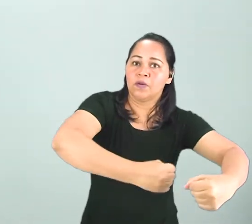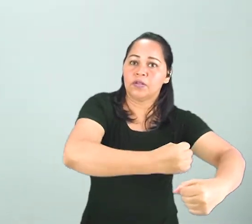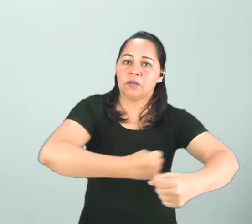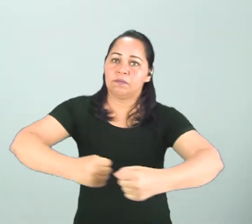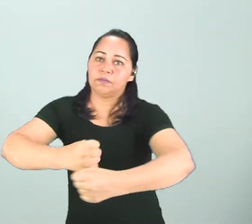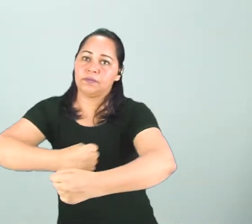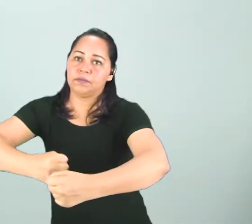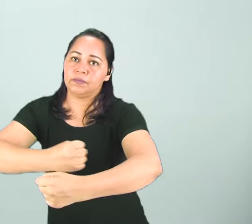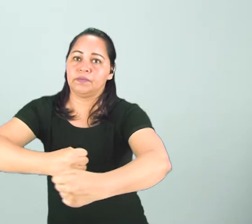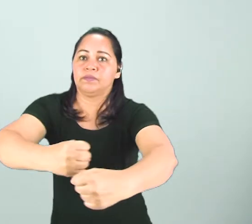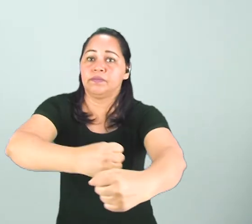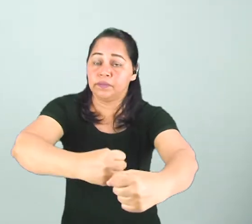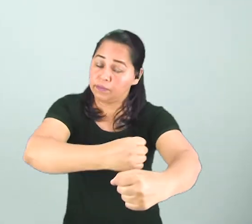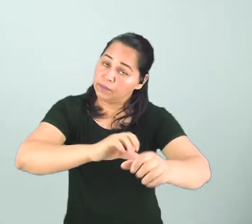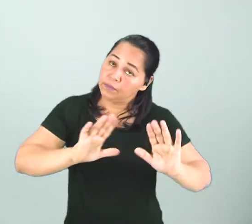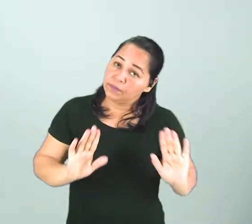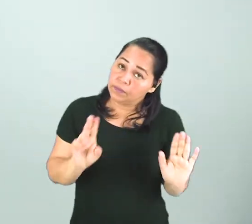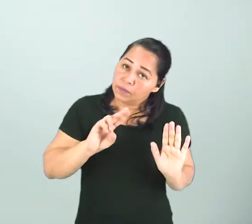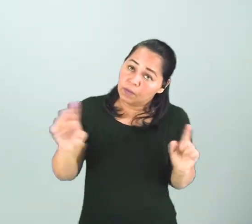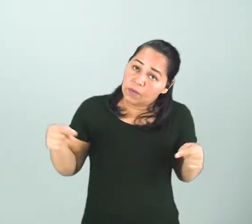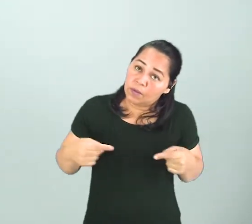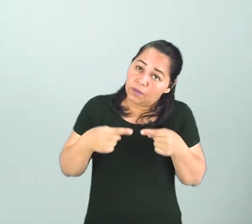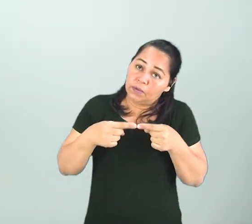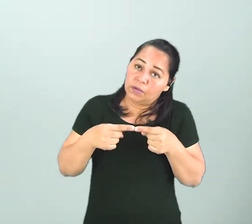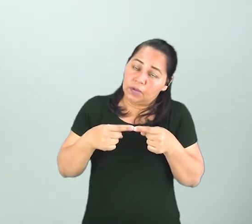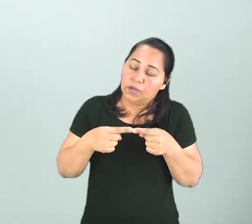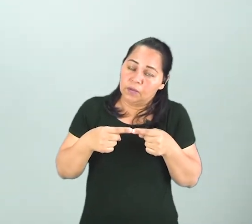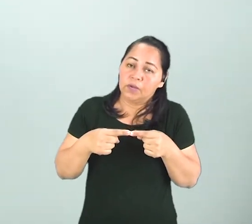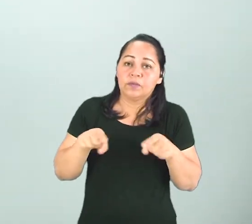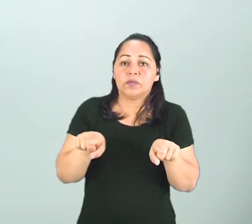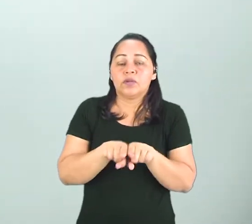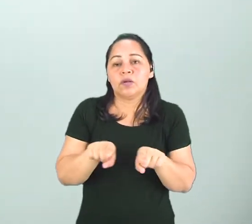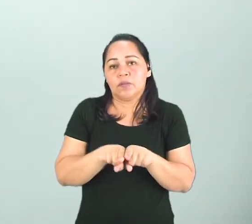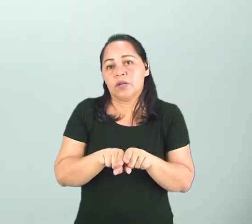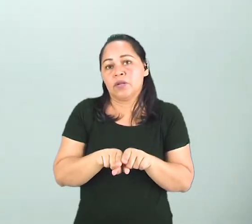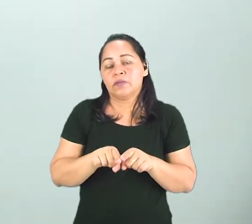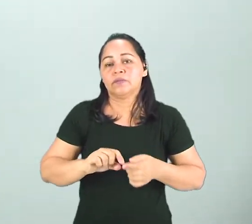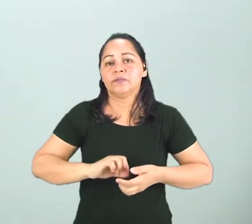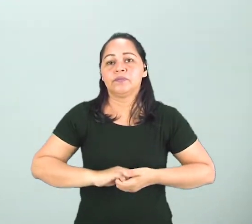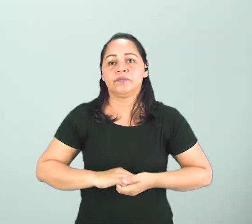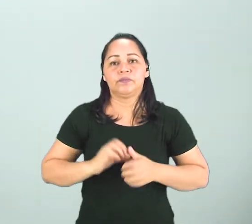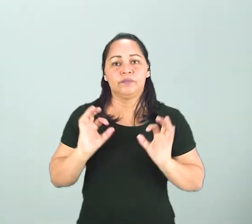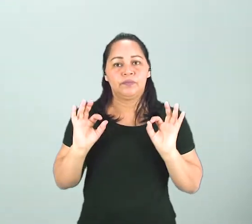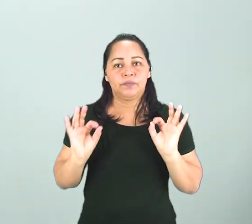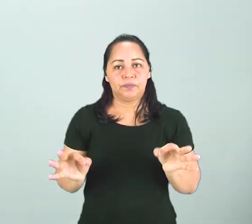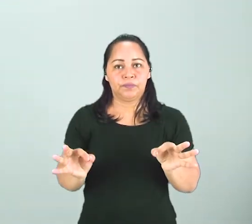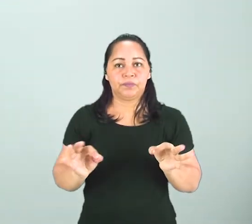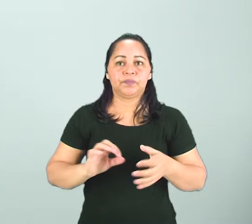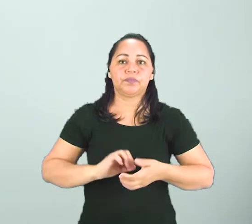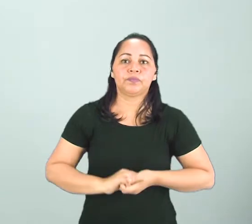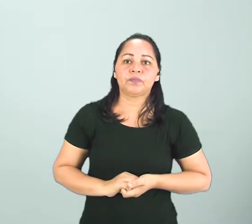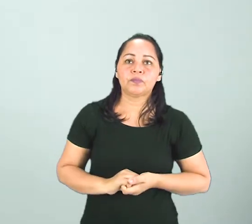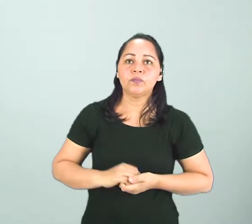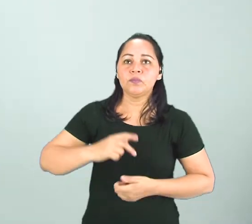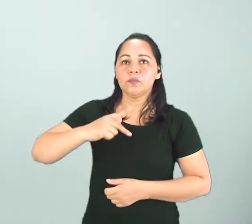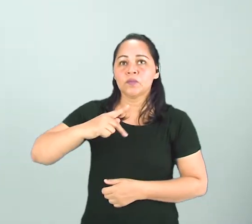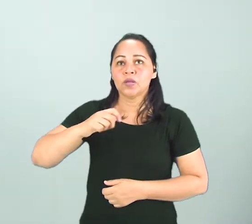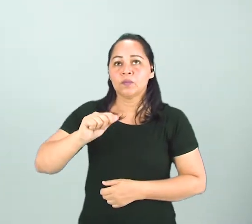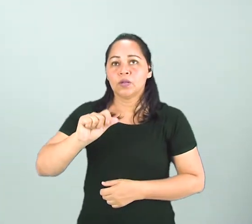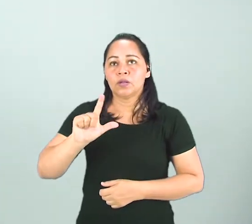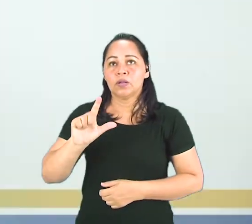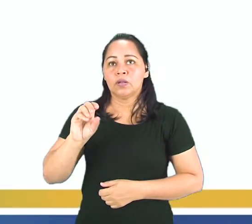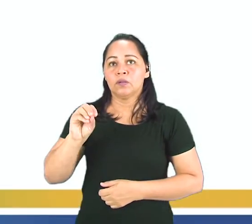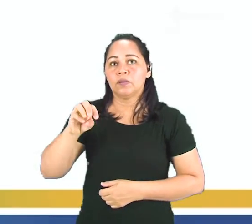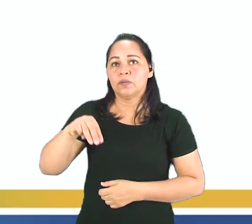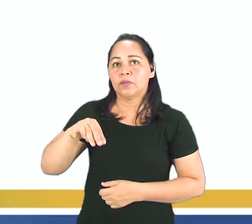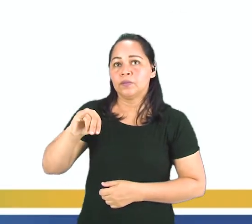relación, el nombre y la utilidad? Esto usted puede utilizar para intentar lembrar de estos nombres. ¿Está bien? Y palomitas. Bueno, profesor.